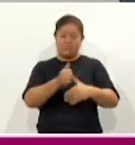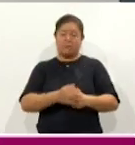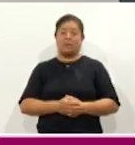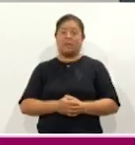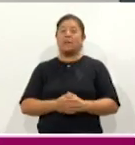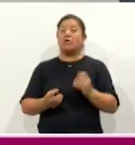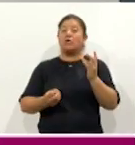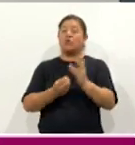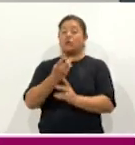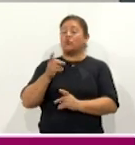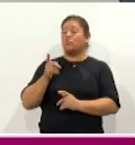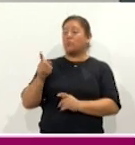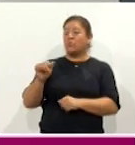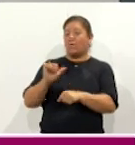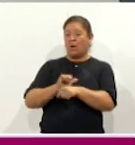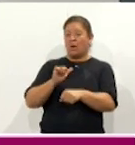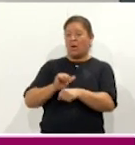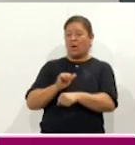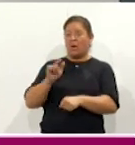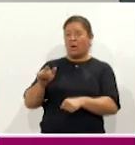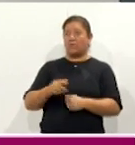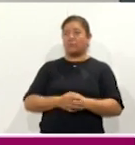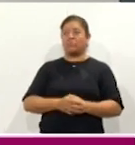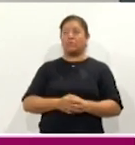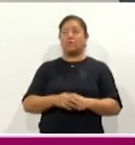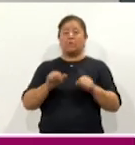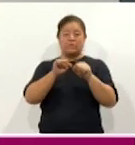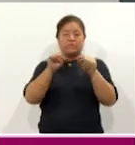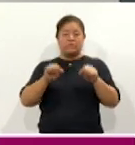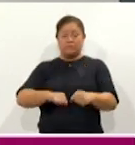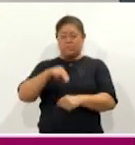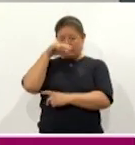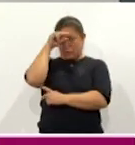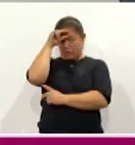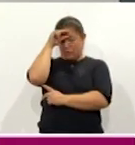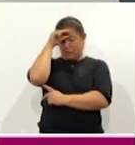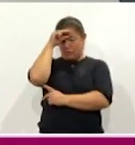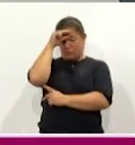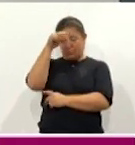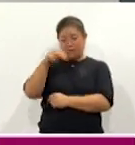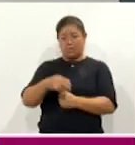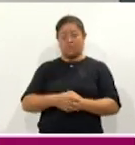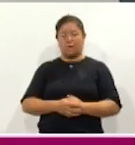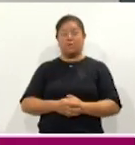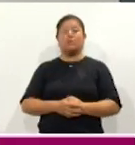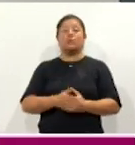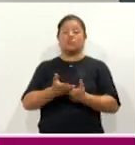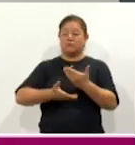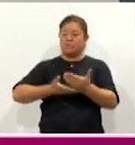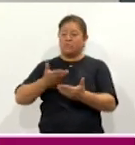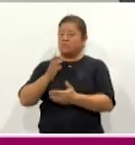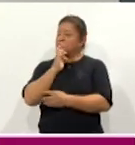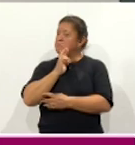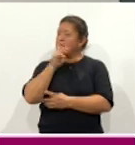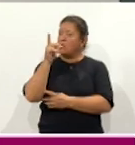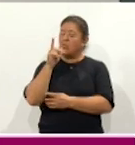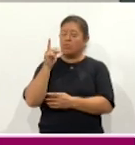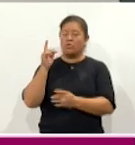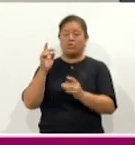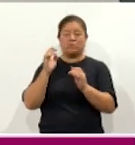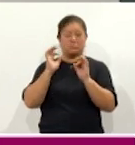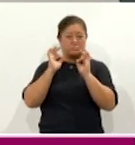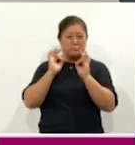el nuevo parque vehicular y con el sistema de geointeligencia se dará un servicio mucho más eficiente, oportuno